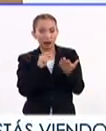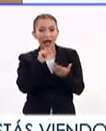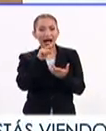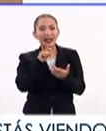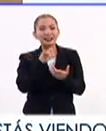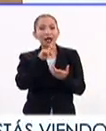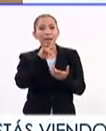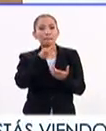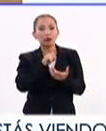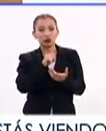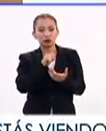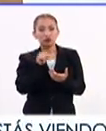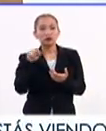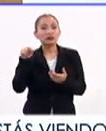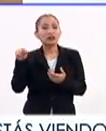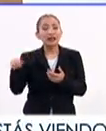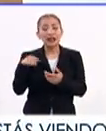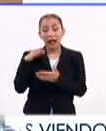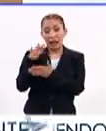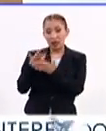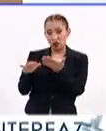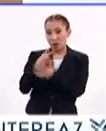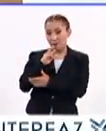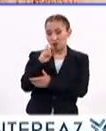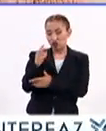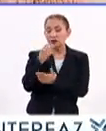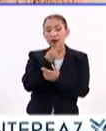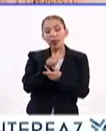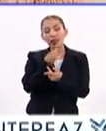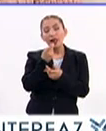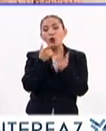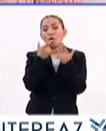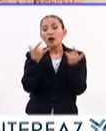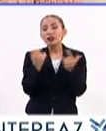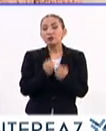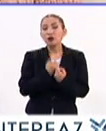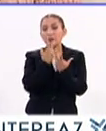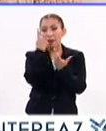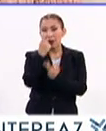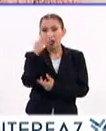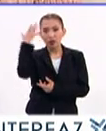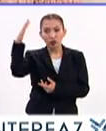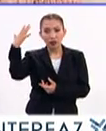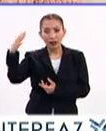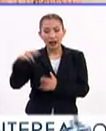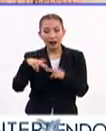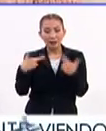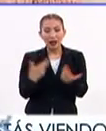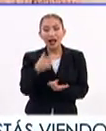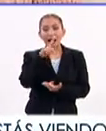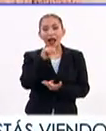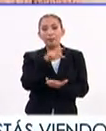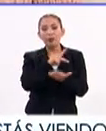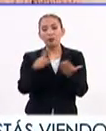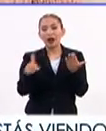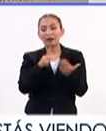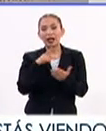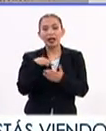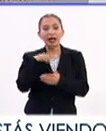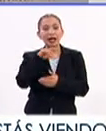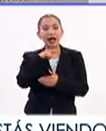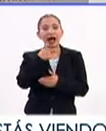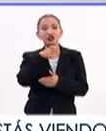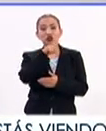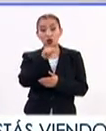Alex Campos Oliver y la lectura en voz alta de cuentos y poemas para adultos de la revista La Pluma del Ganso.